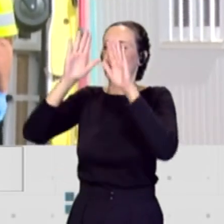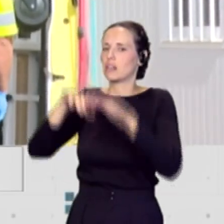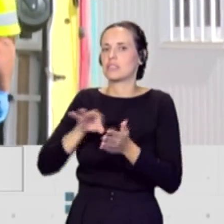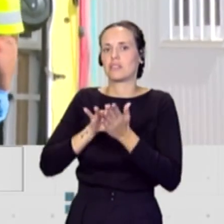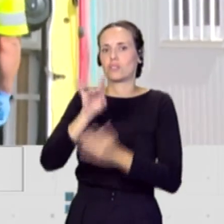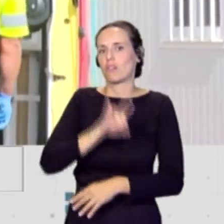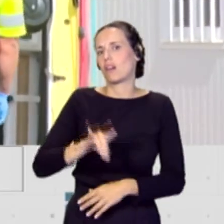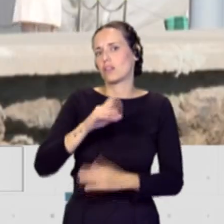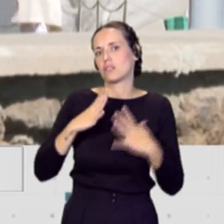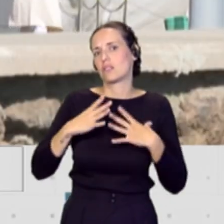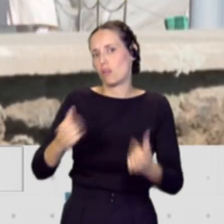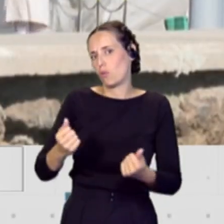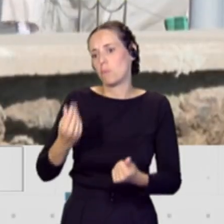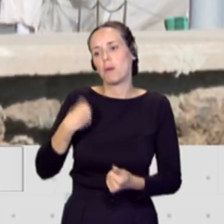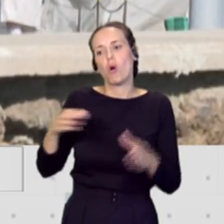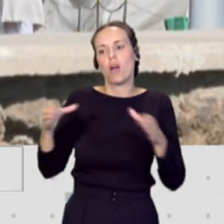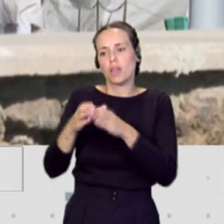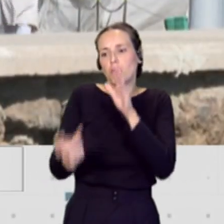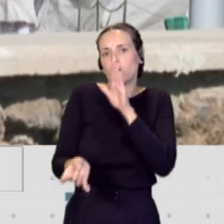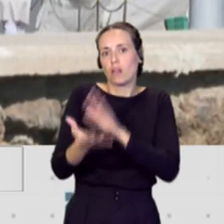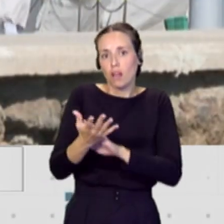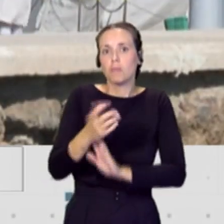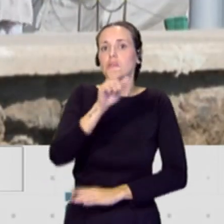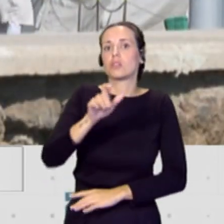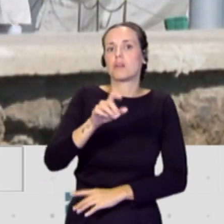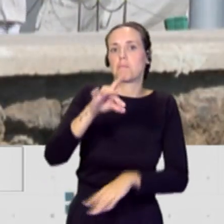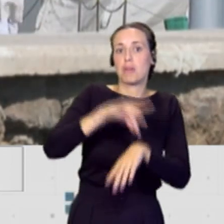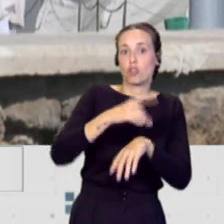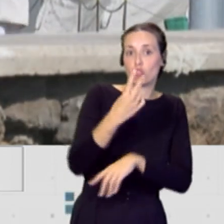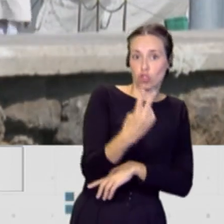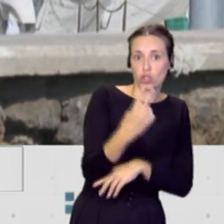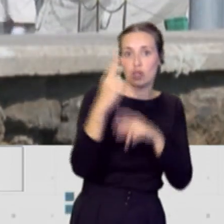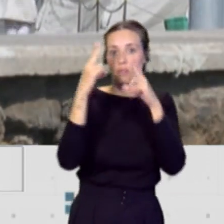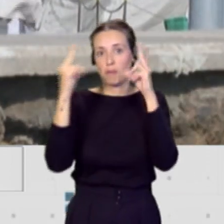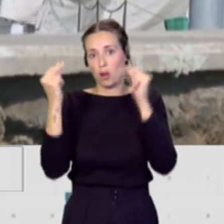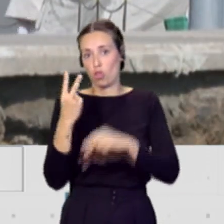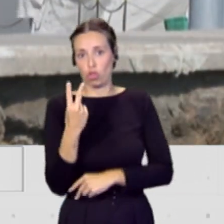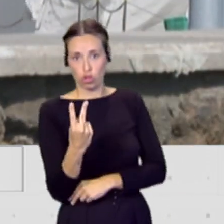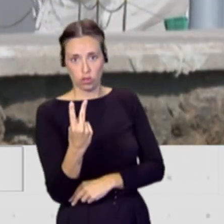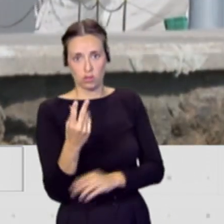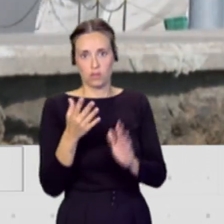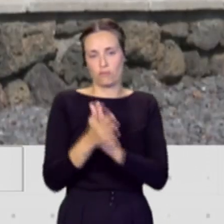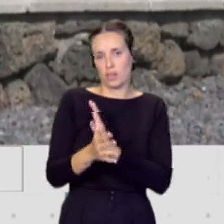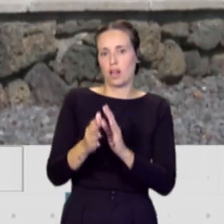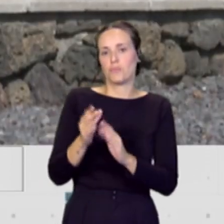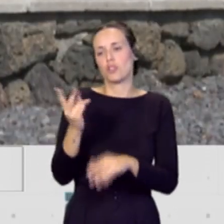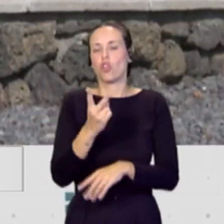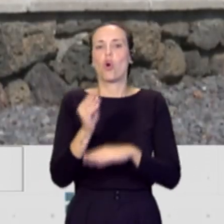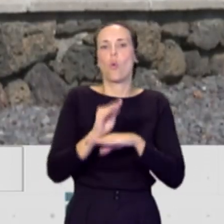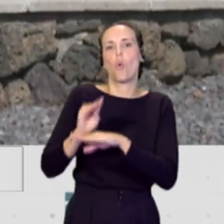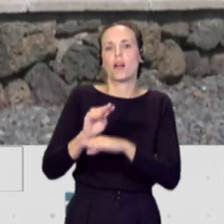conformar ese equipo de patera, que lo constituyen dos médicos y dos enfermeros, están de guardia alternamente, alternando los